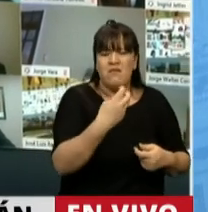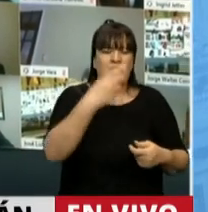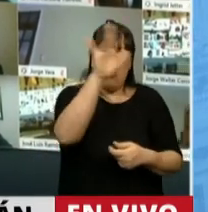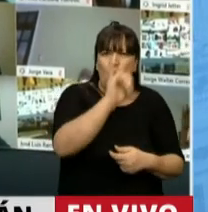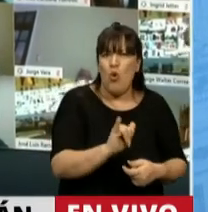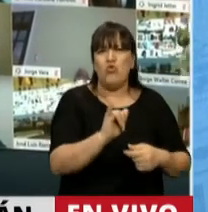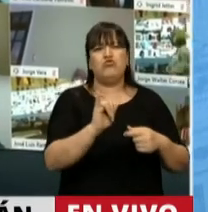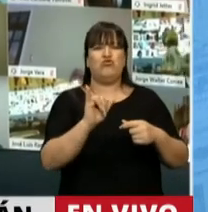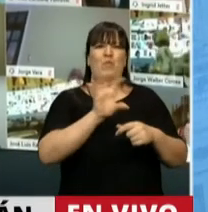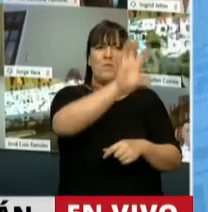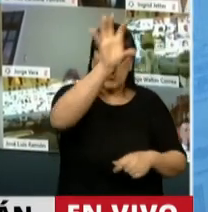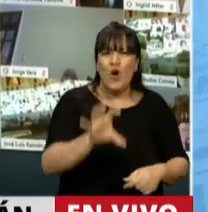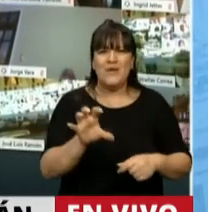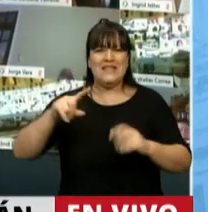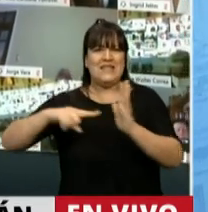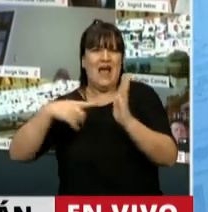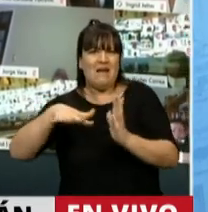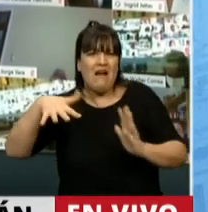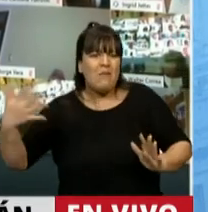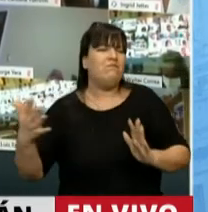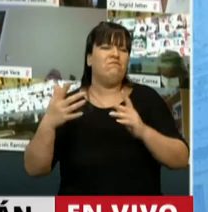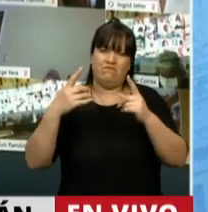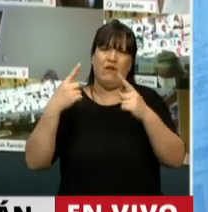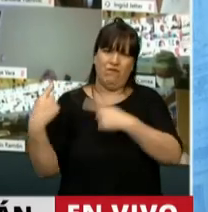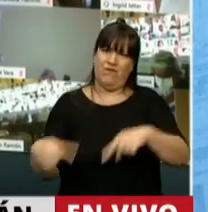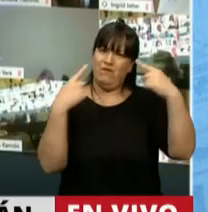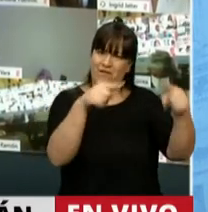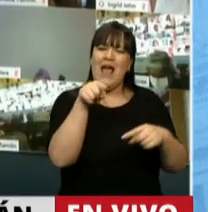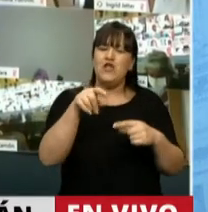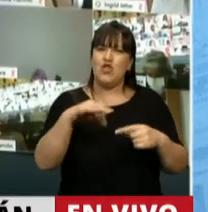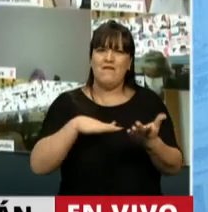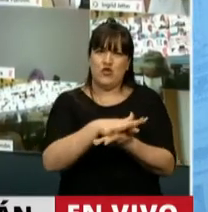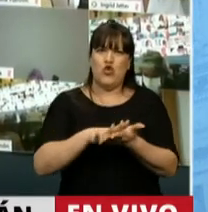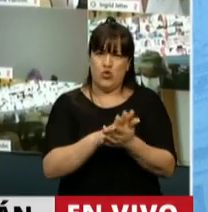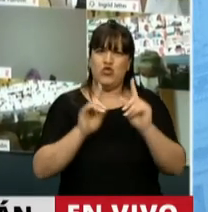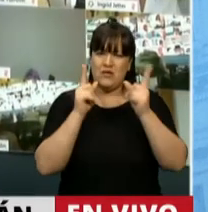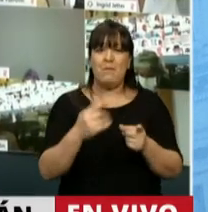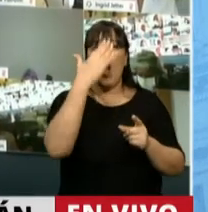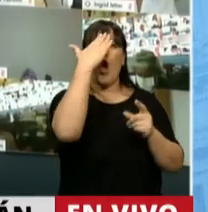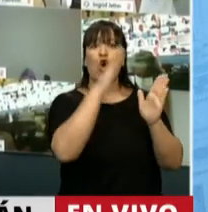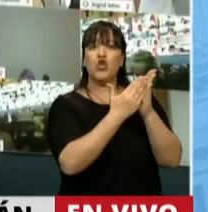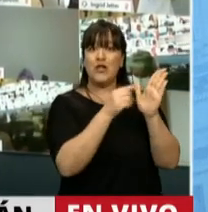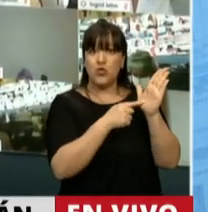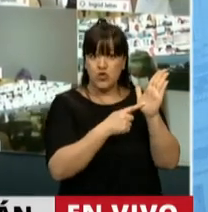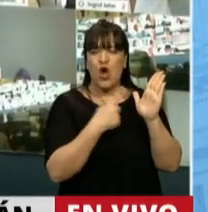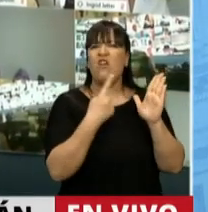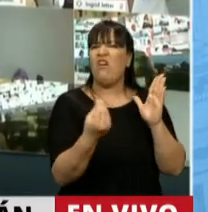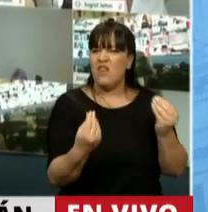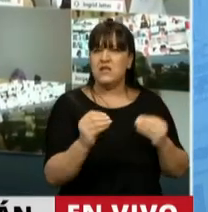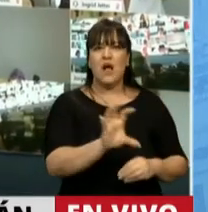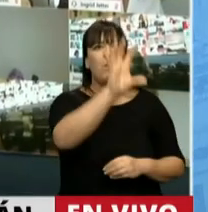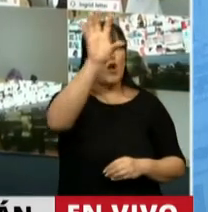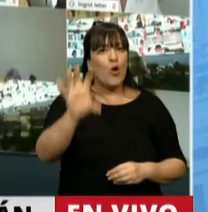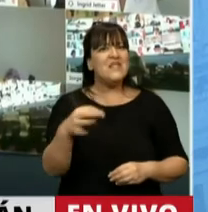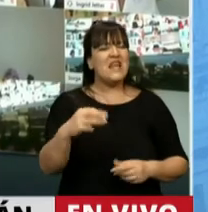interior. Y creo, señor Presidente, que esto también debemos subsanarlos. La Constitución Nacional habla que las provincias